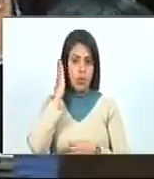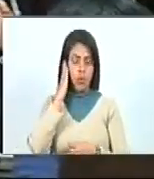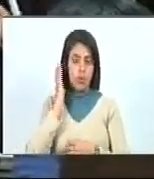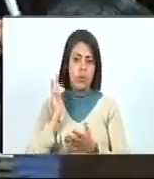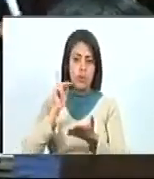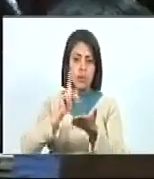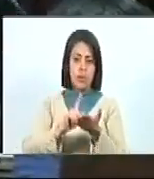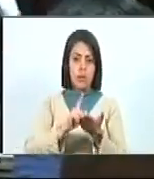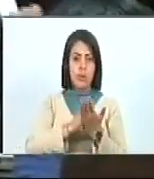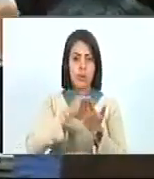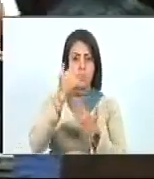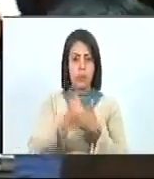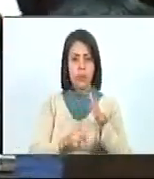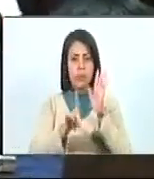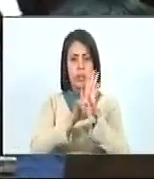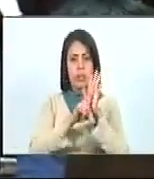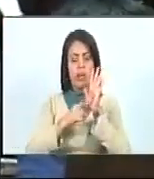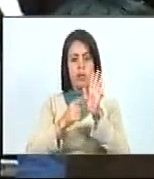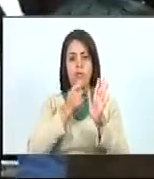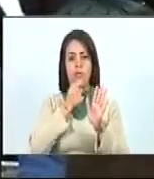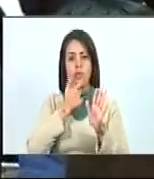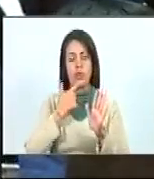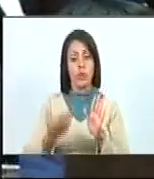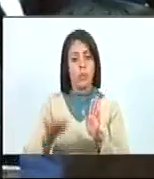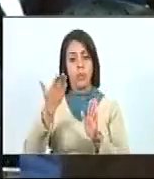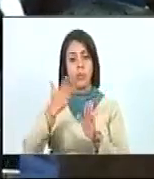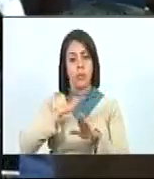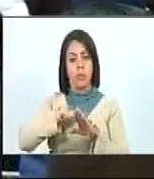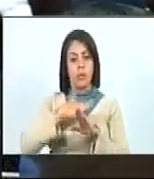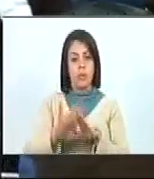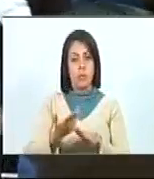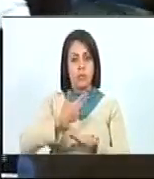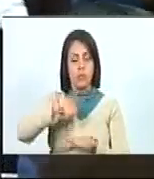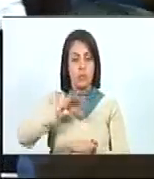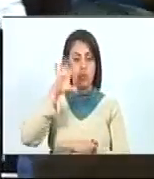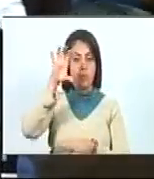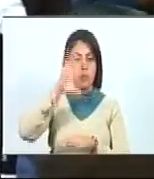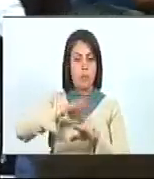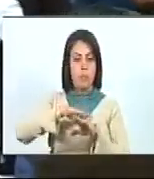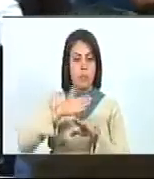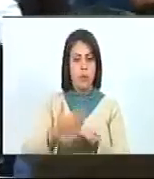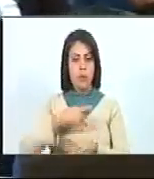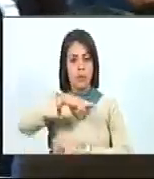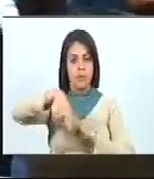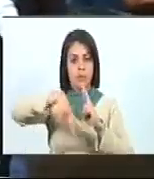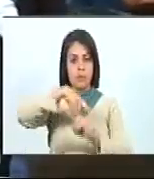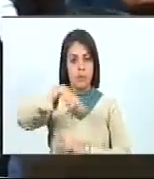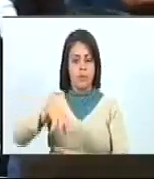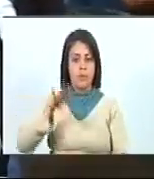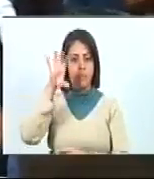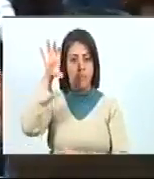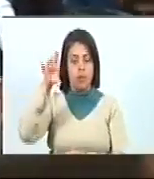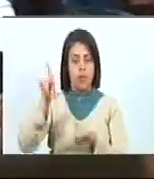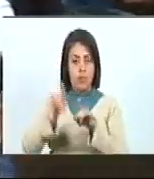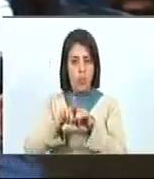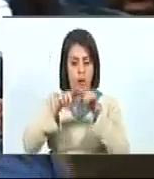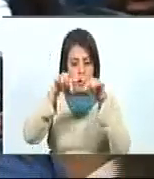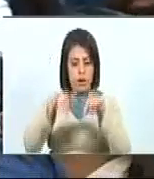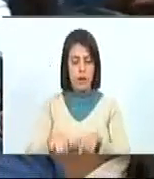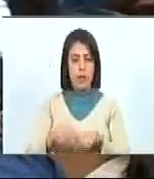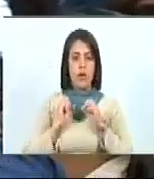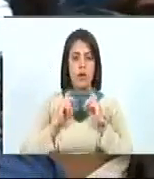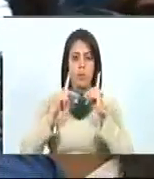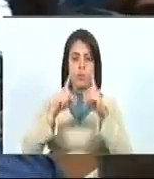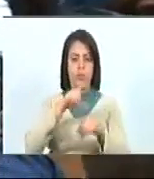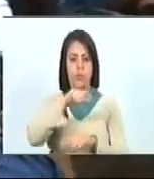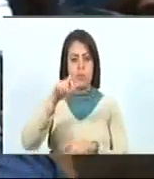está presentando un proyecto de ley muy bonito y muy importante para nuestro país. Solo en una revolución y en un país como nuestro, le damos la